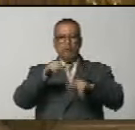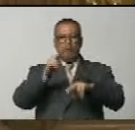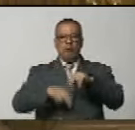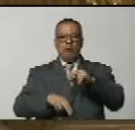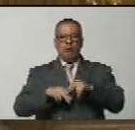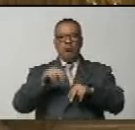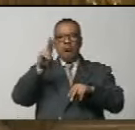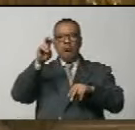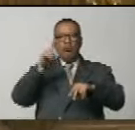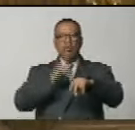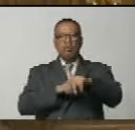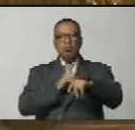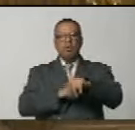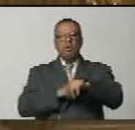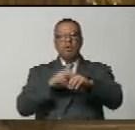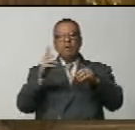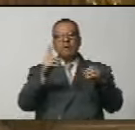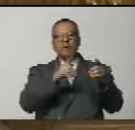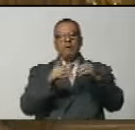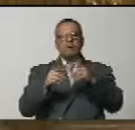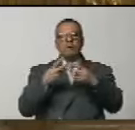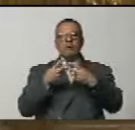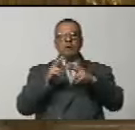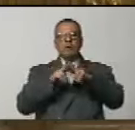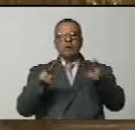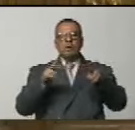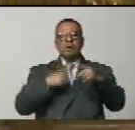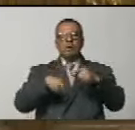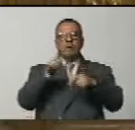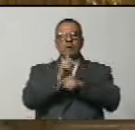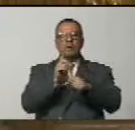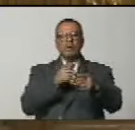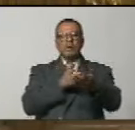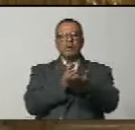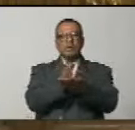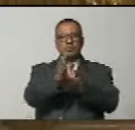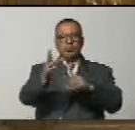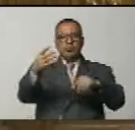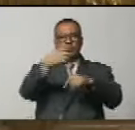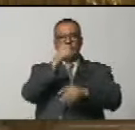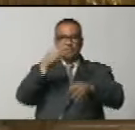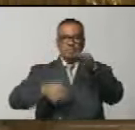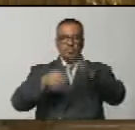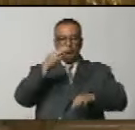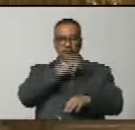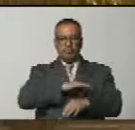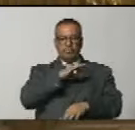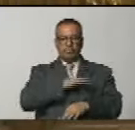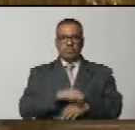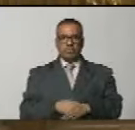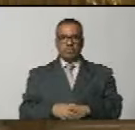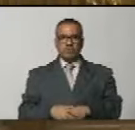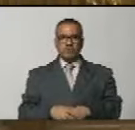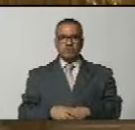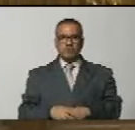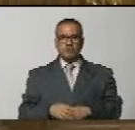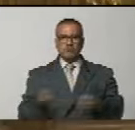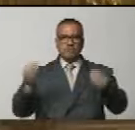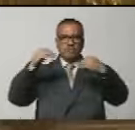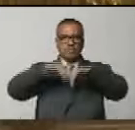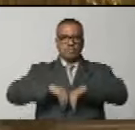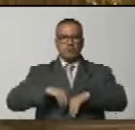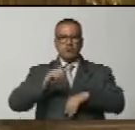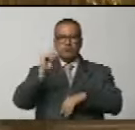de un nuevo tiempo de diálogo y paz única vía para lograr la justicia social. Acuerda